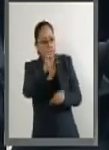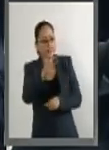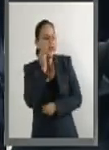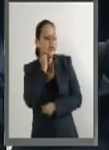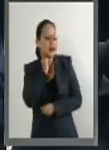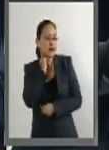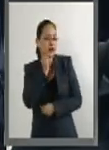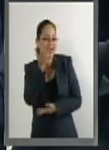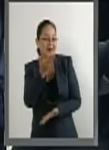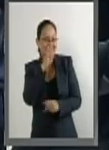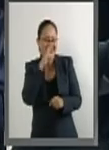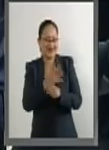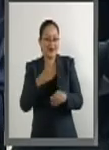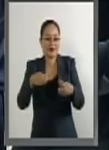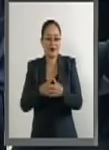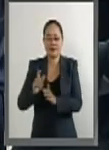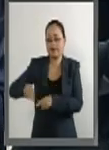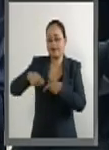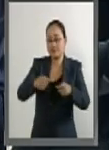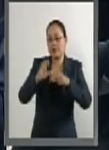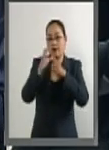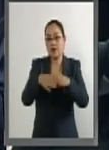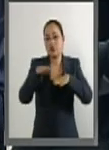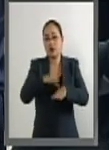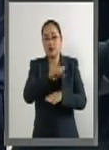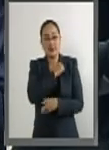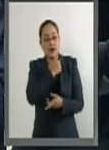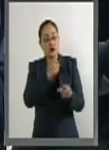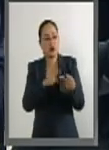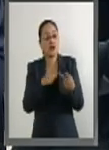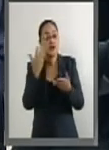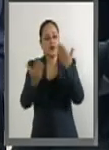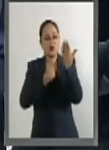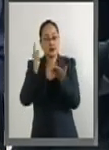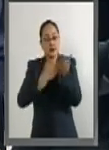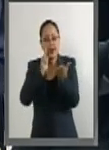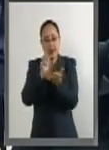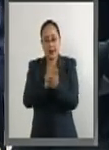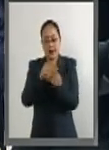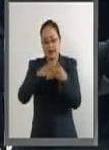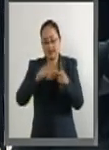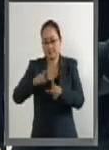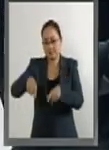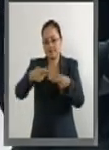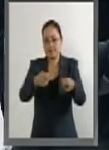proponente. Túrnese a las Comisiones Unidas de Salud y de Estudios Legislativos.